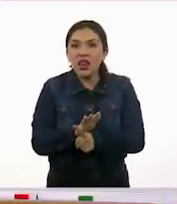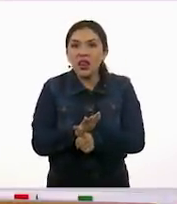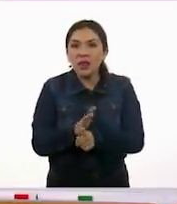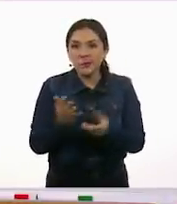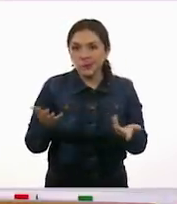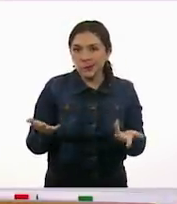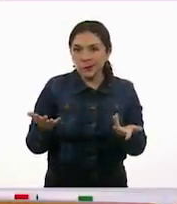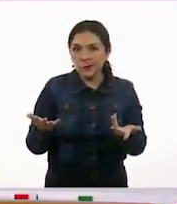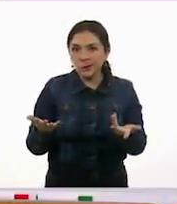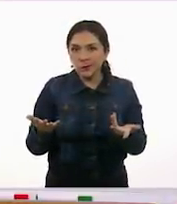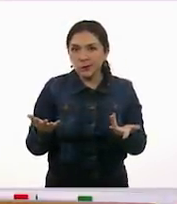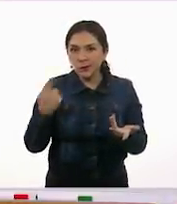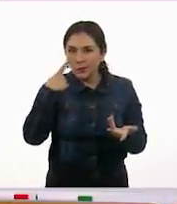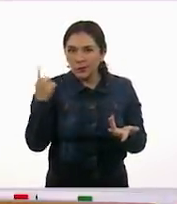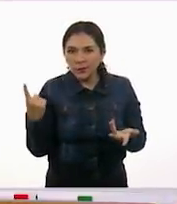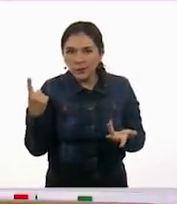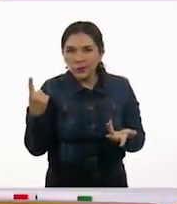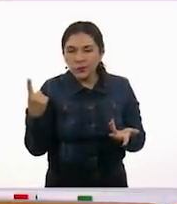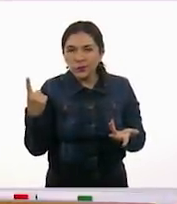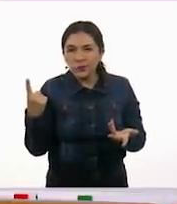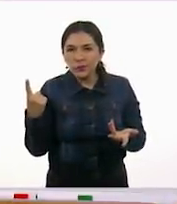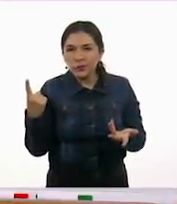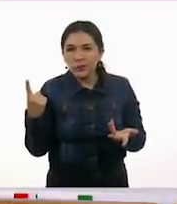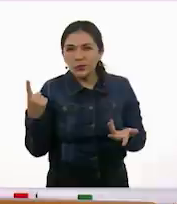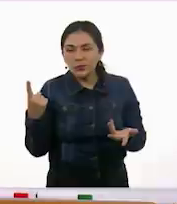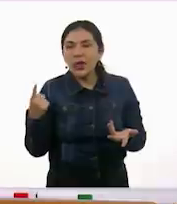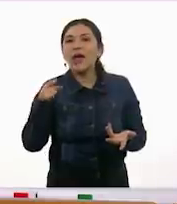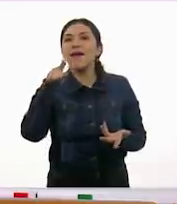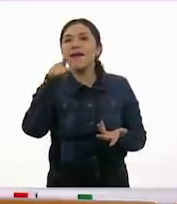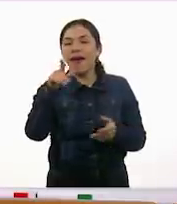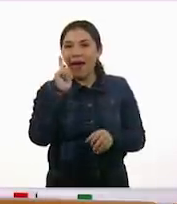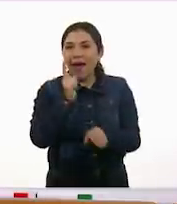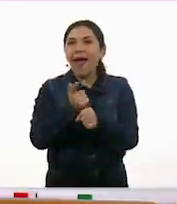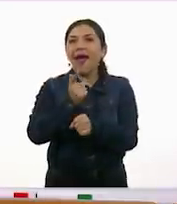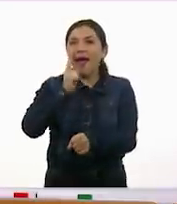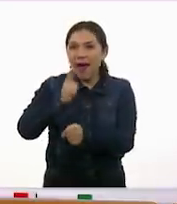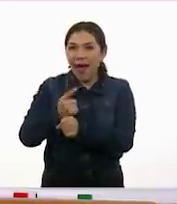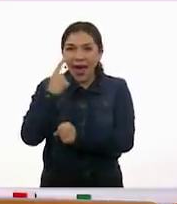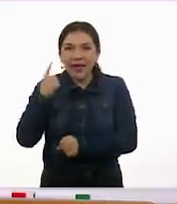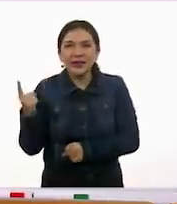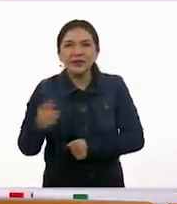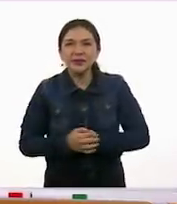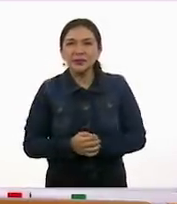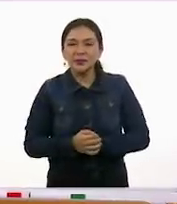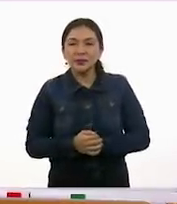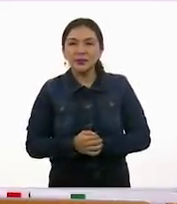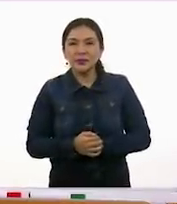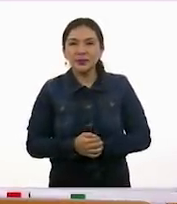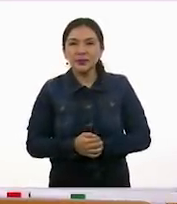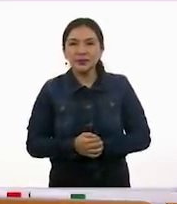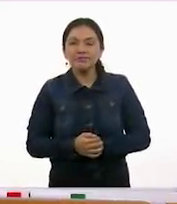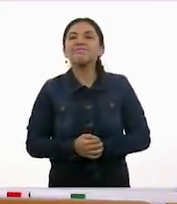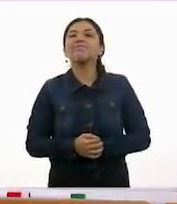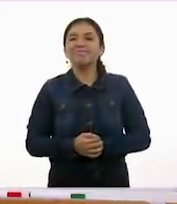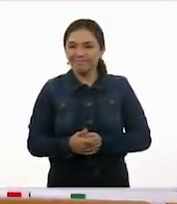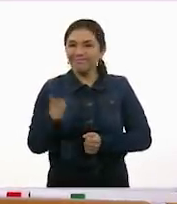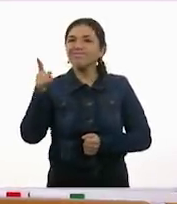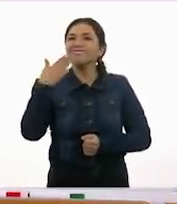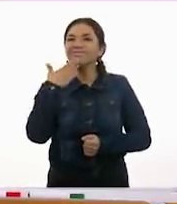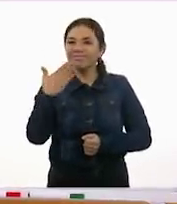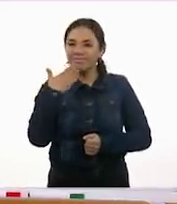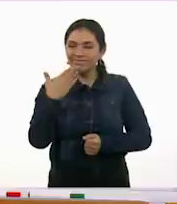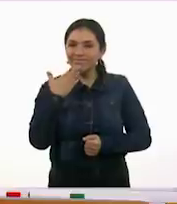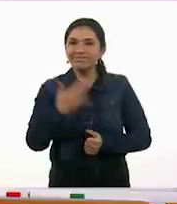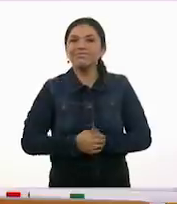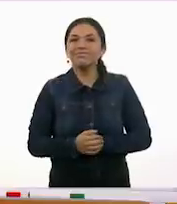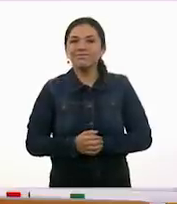Este. Ese también es un triángulo. Este. Muy bien. Y este. Excelente. Y este